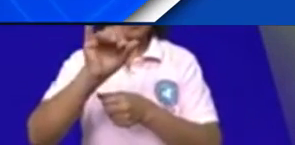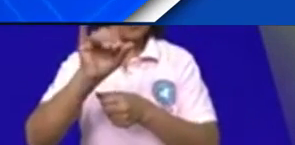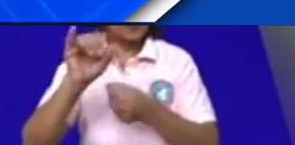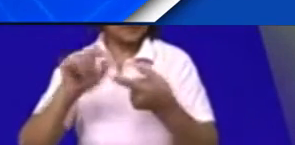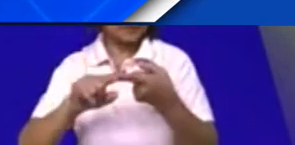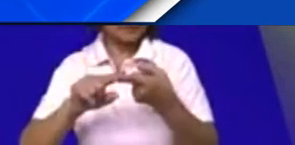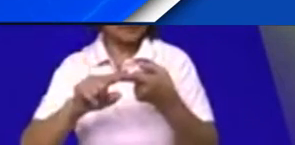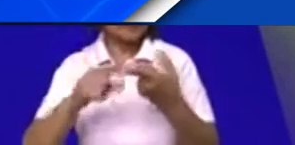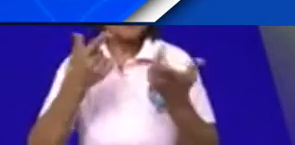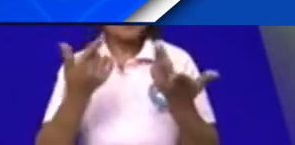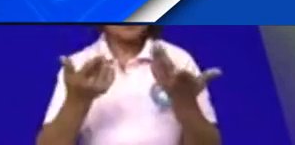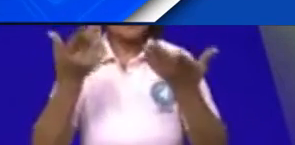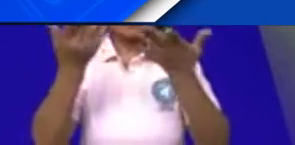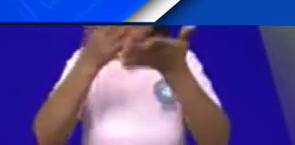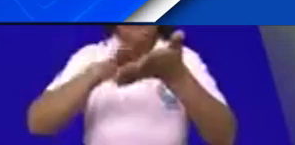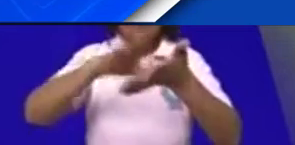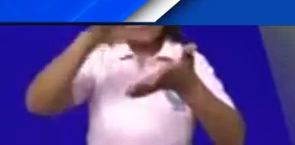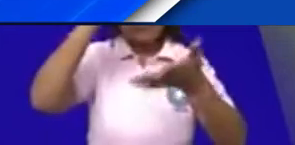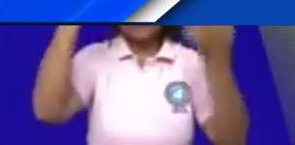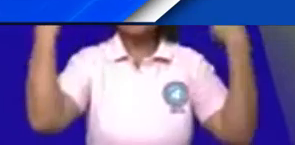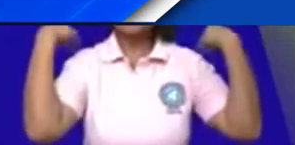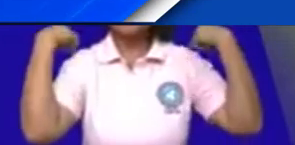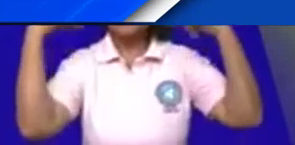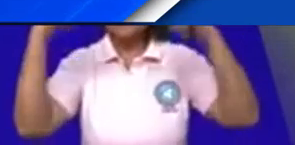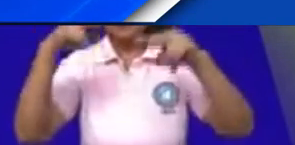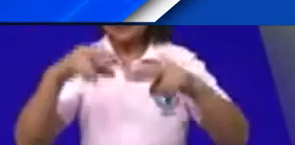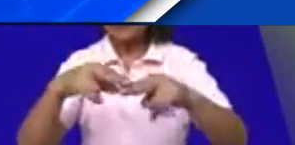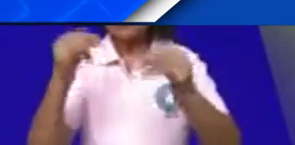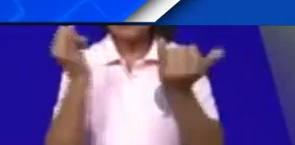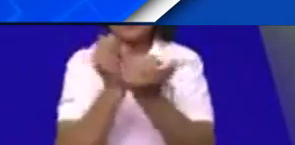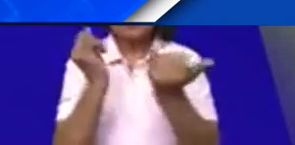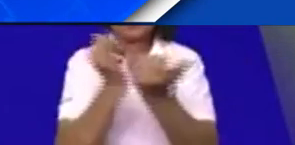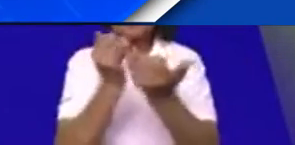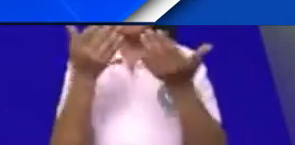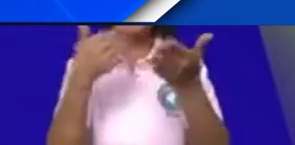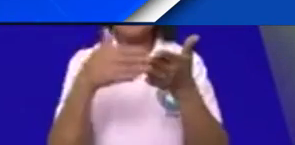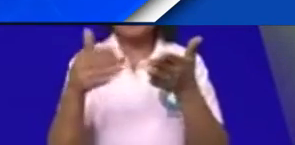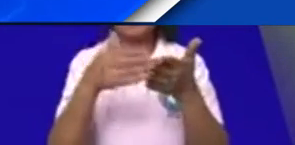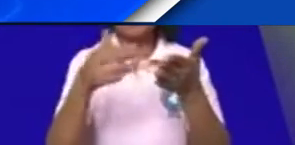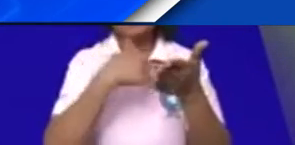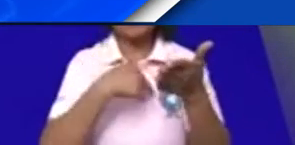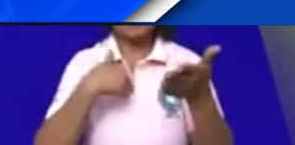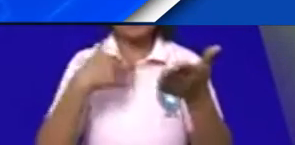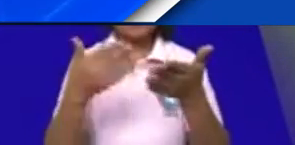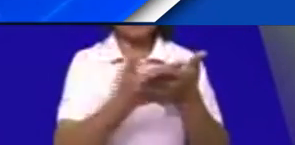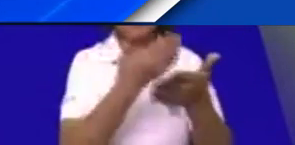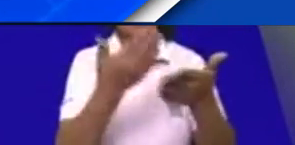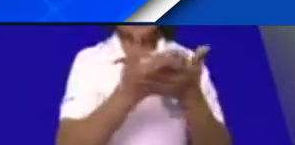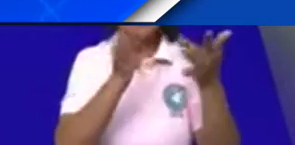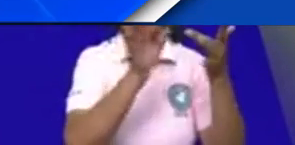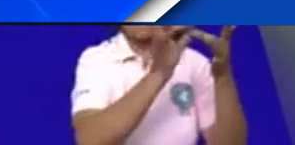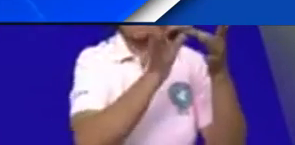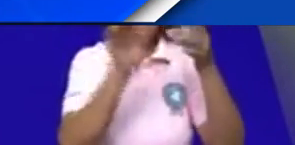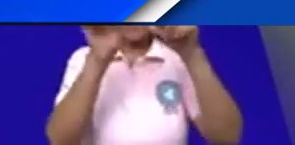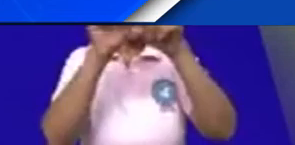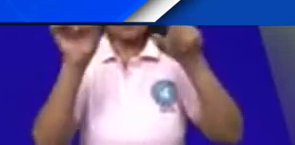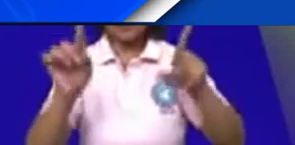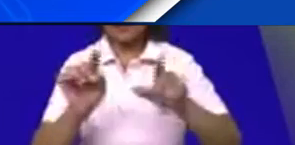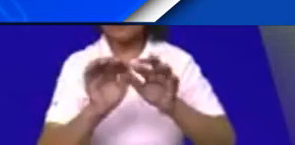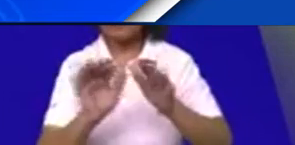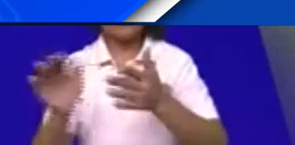la capacitación de los profesores, pero también para el acceso a tecnología de última generación.